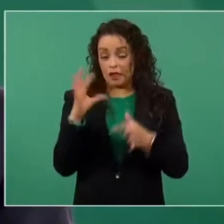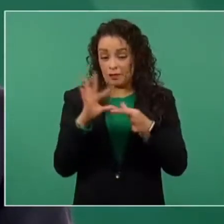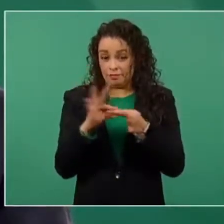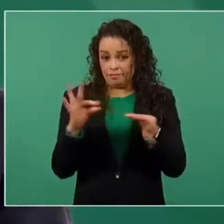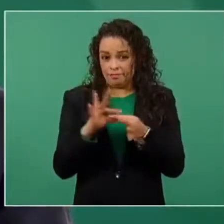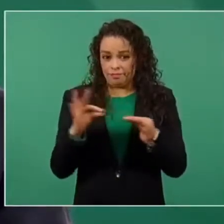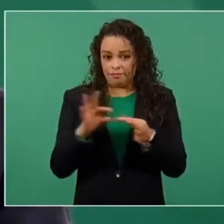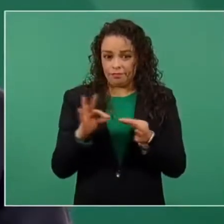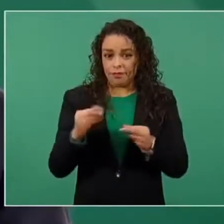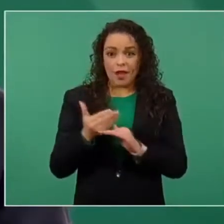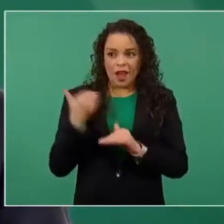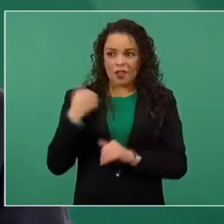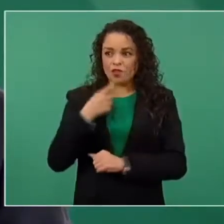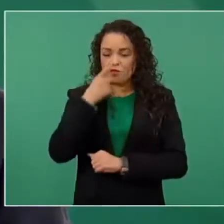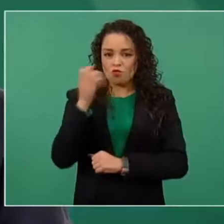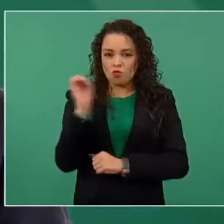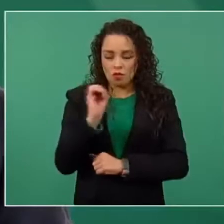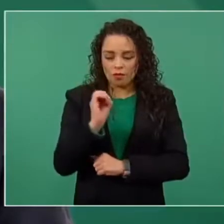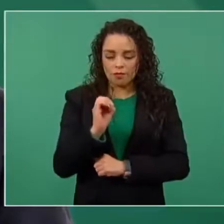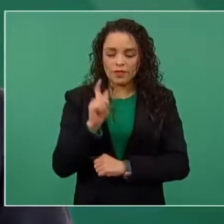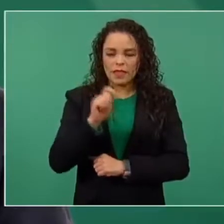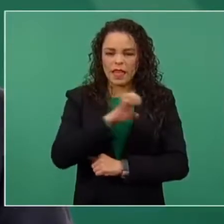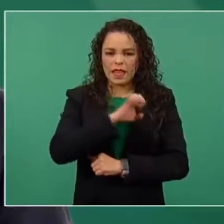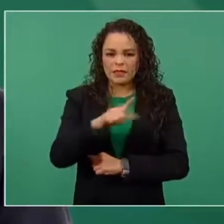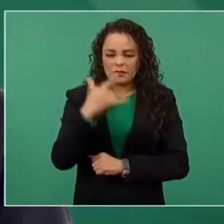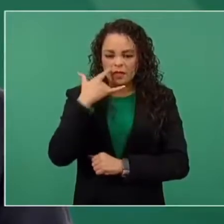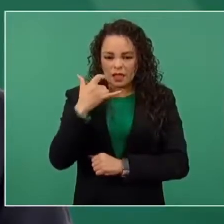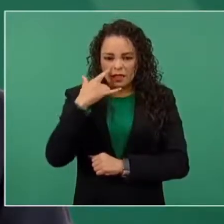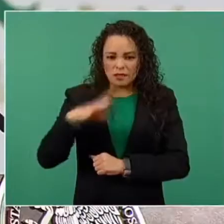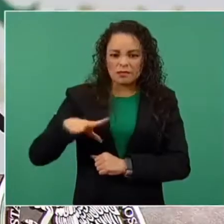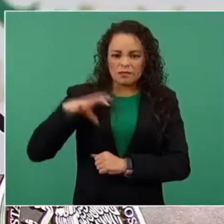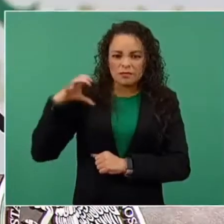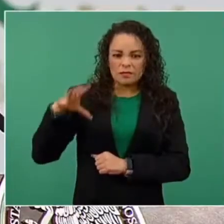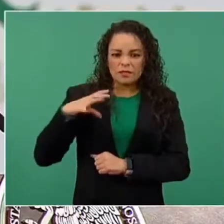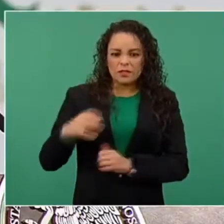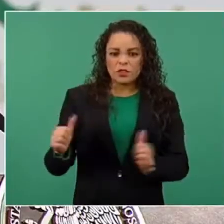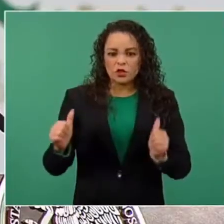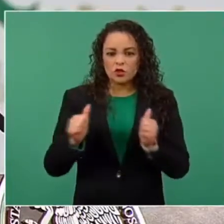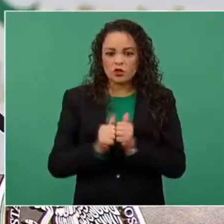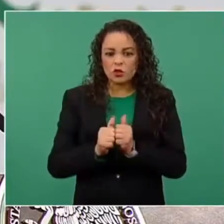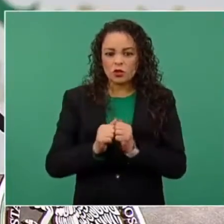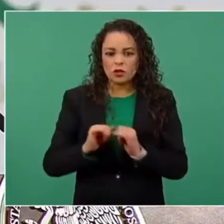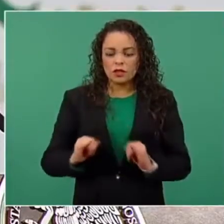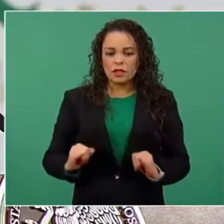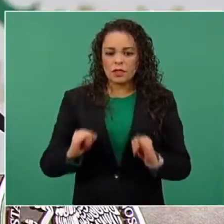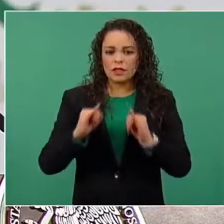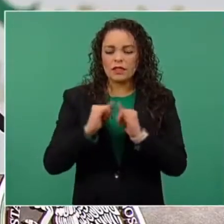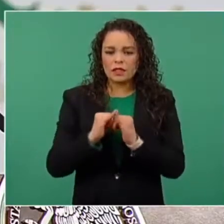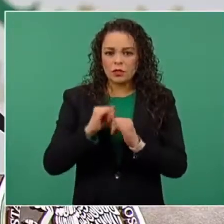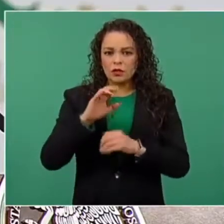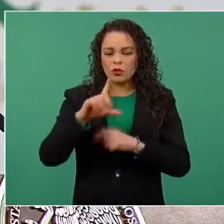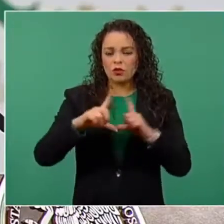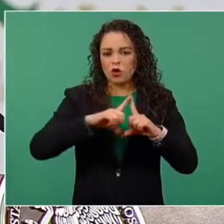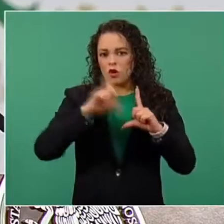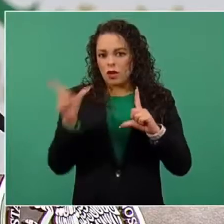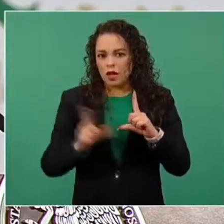haciendo un esfuerzo muy especial con el Instituto Nacional de Medicina Genómica de nuestro país, que es la institución